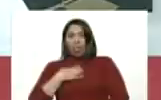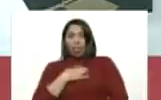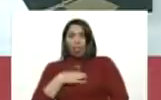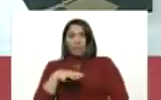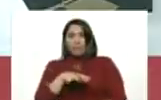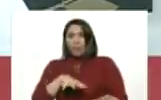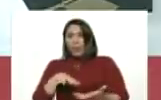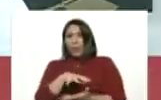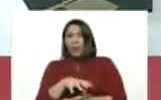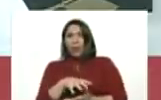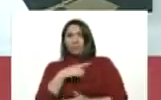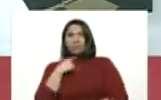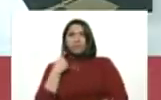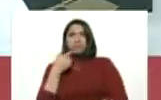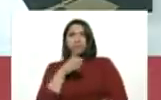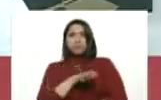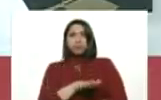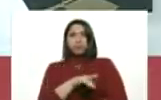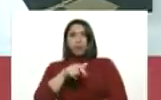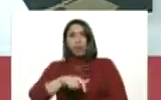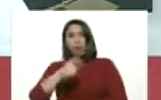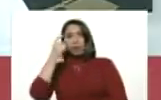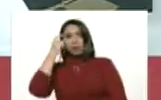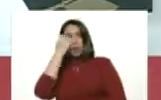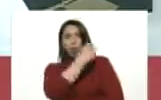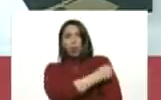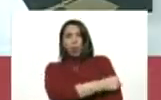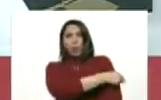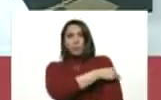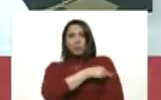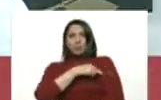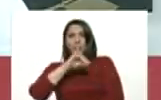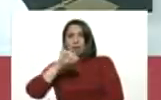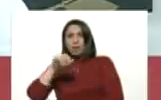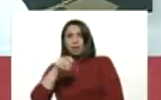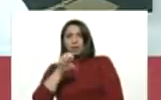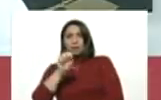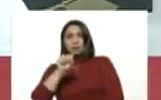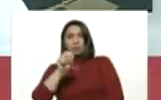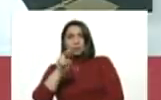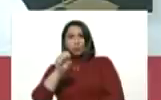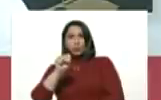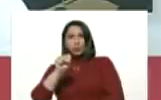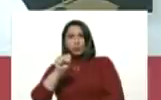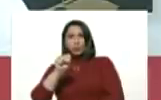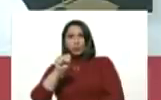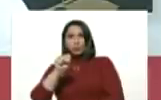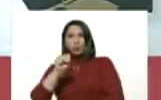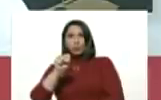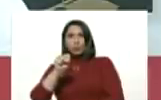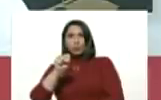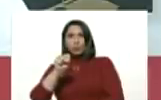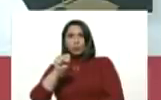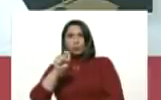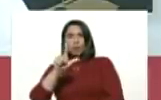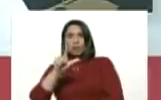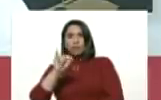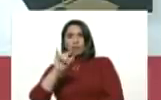Y murió el día de hoy en el hospital Jesús Llerena del Ídice.